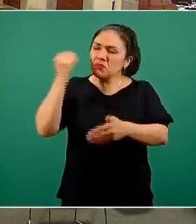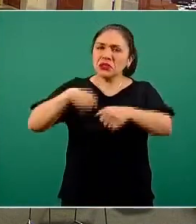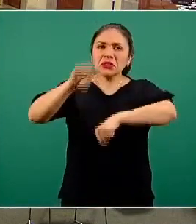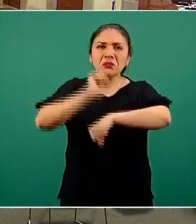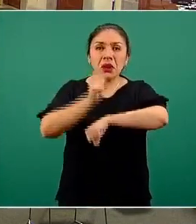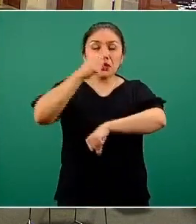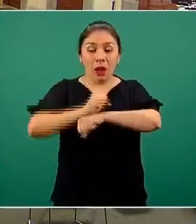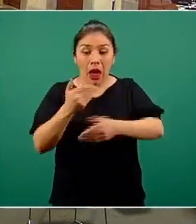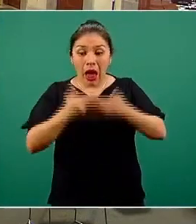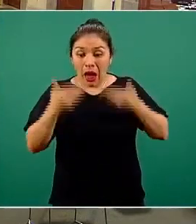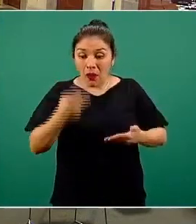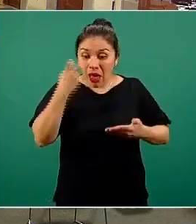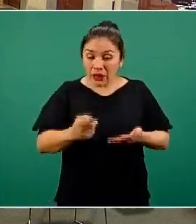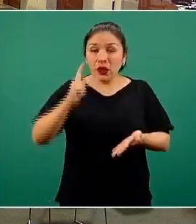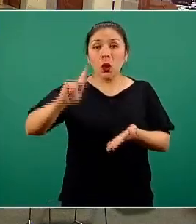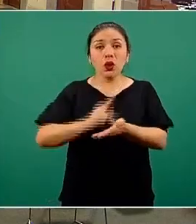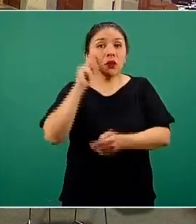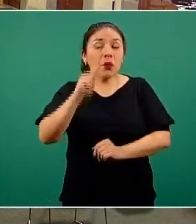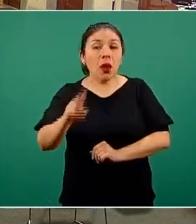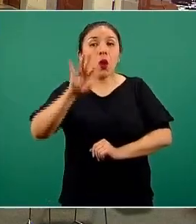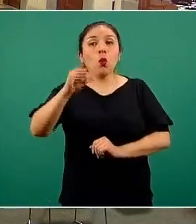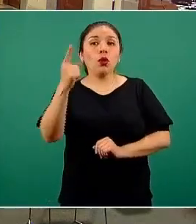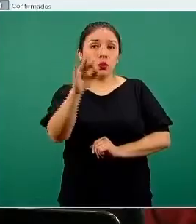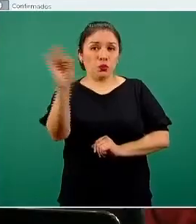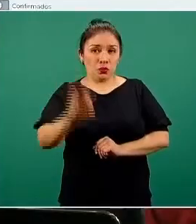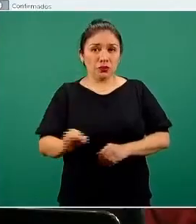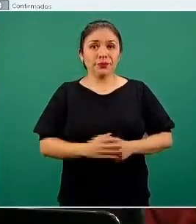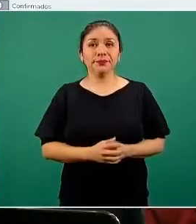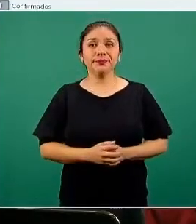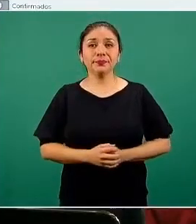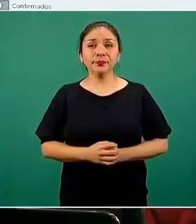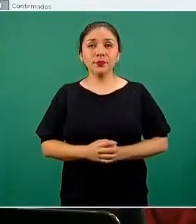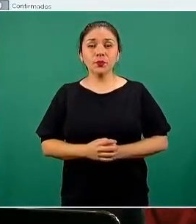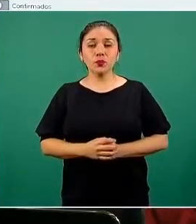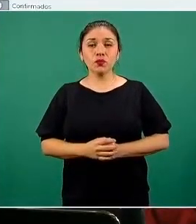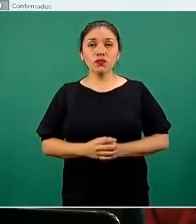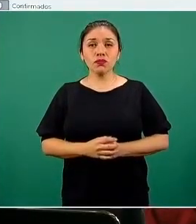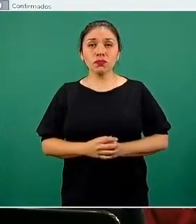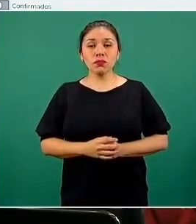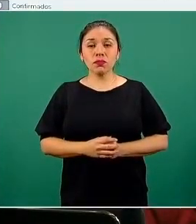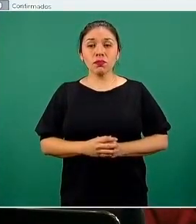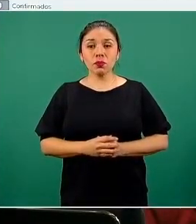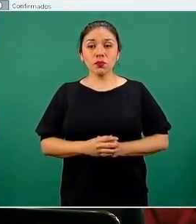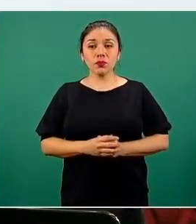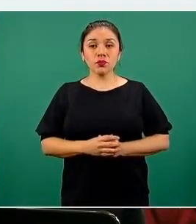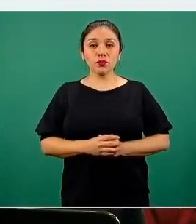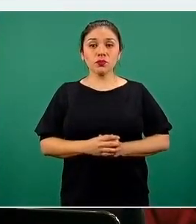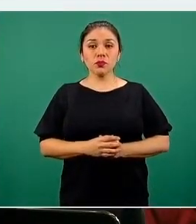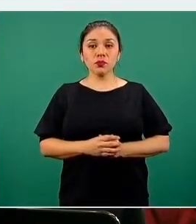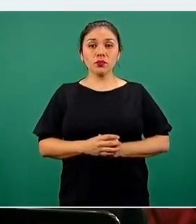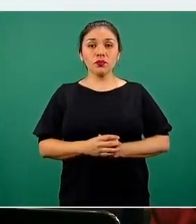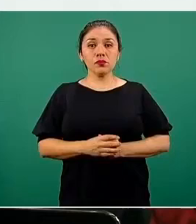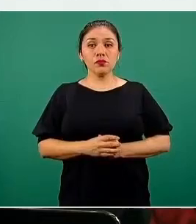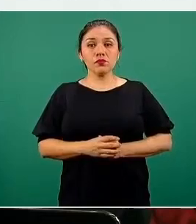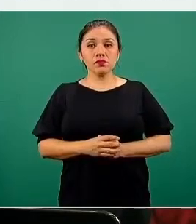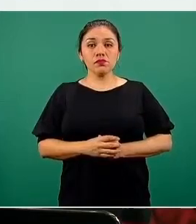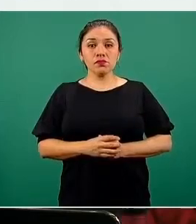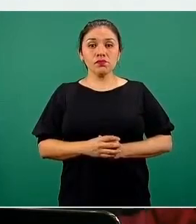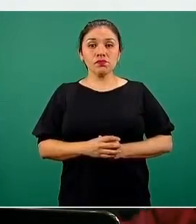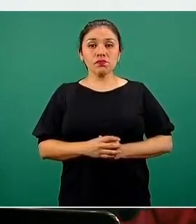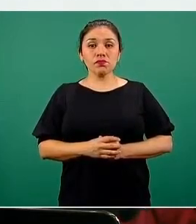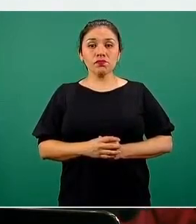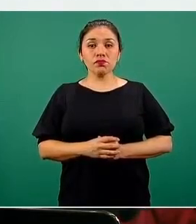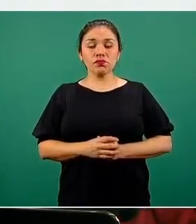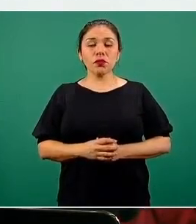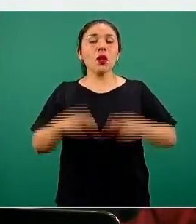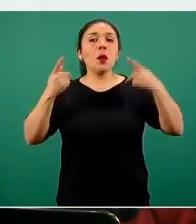siendo para esta, reiteramos, el 41%. Veamos la siguiente diapositiva. Vemos también el comportamiento de la